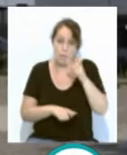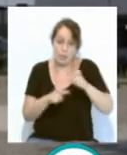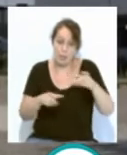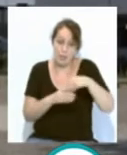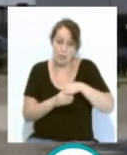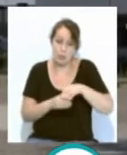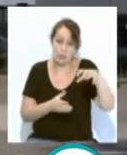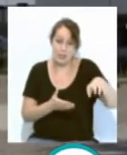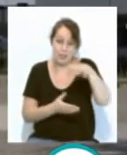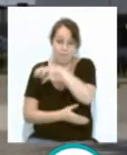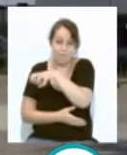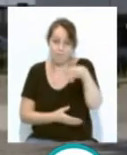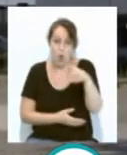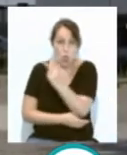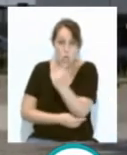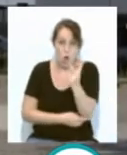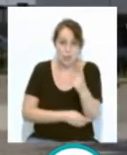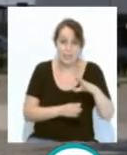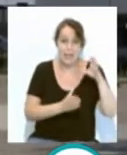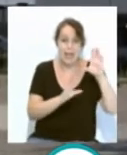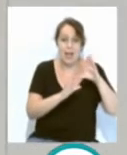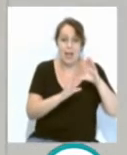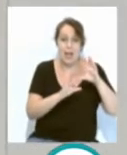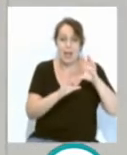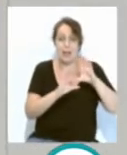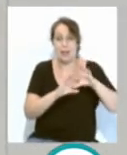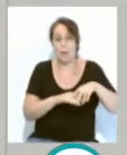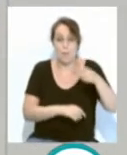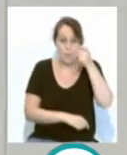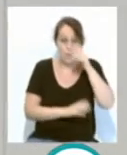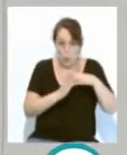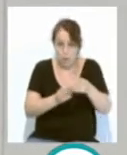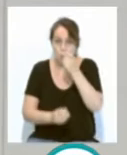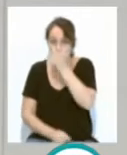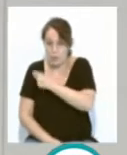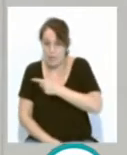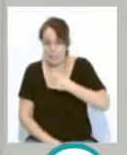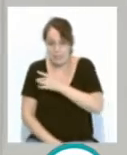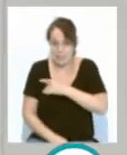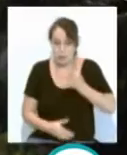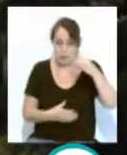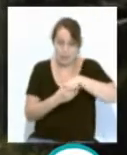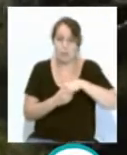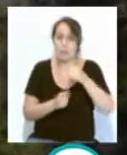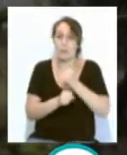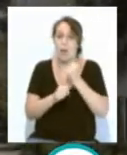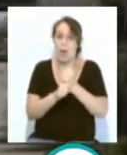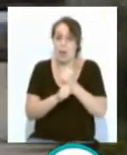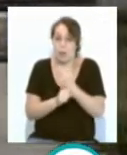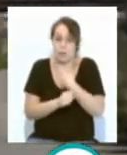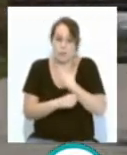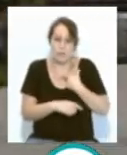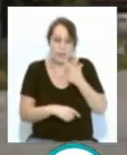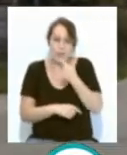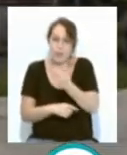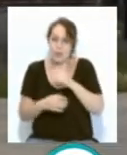dos plantas de la provincia de Cádiz, del Puerto y Puerto Real. Desde los sindicatos de los trabajadores alzan la voz y manifiestan que harán un